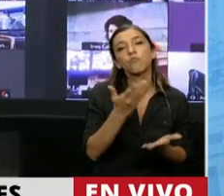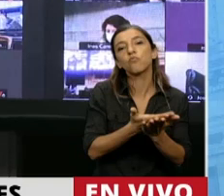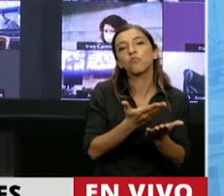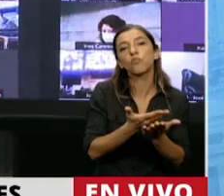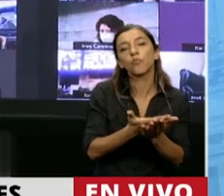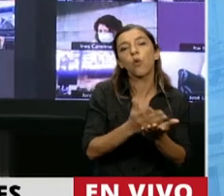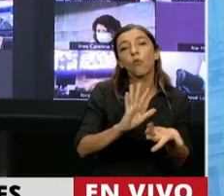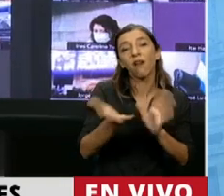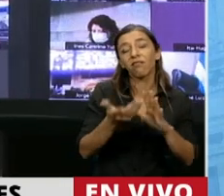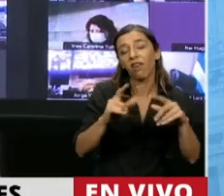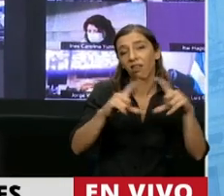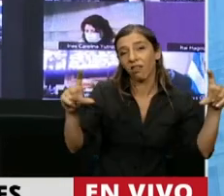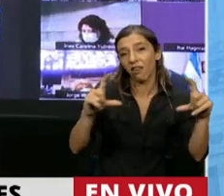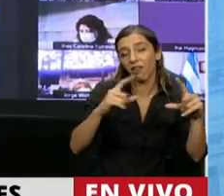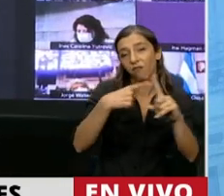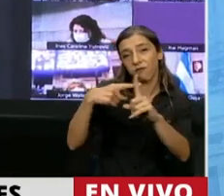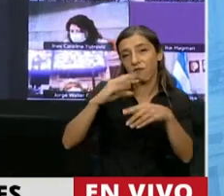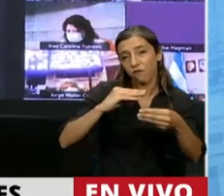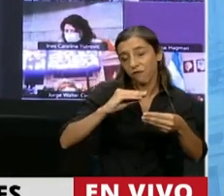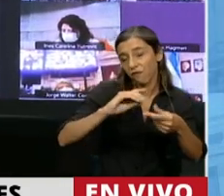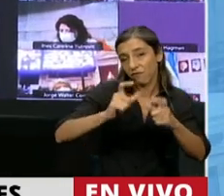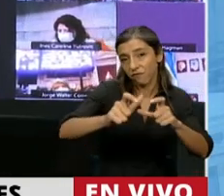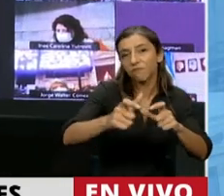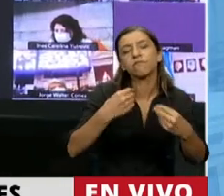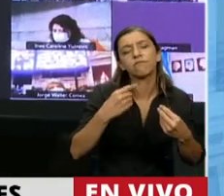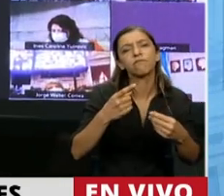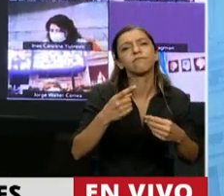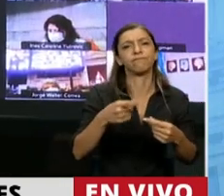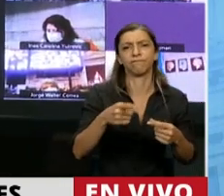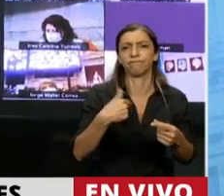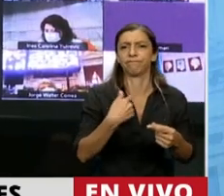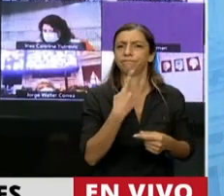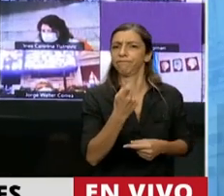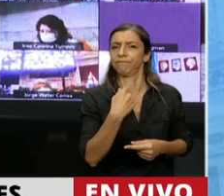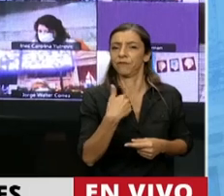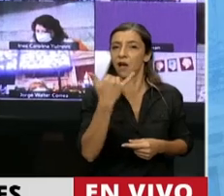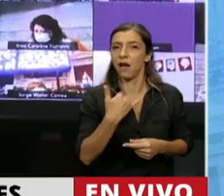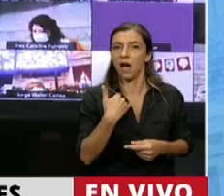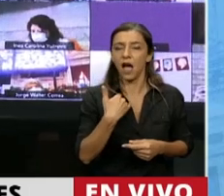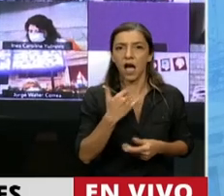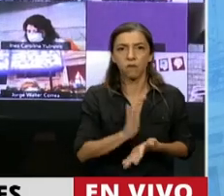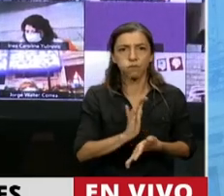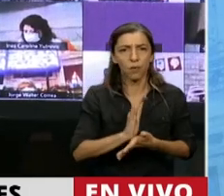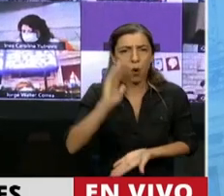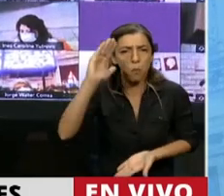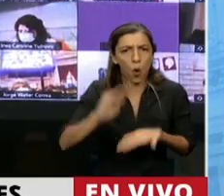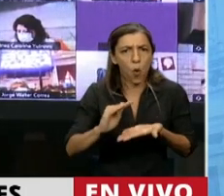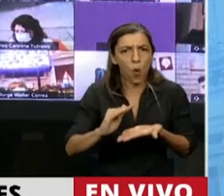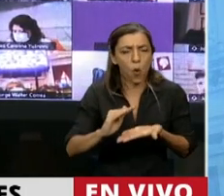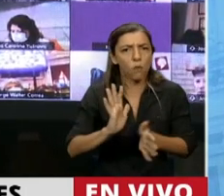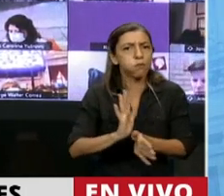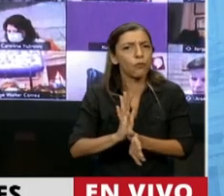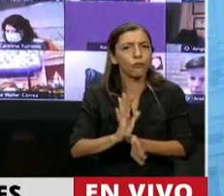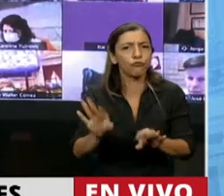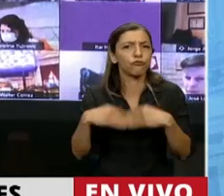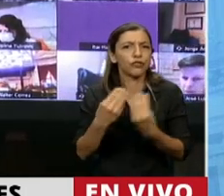esa fórmula un empalme que le robaba un trimestre a los jubilados y jubiladas.